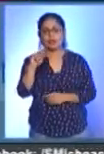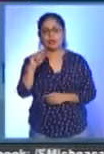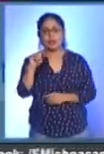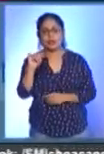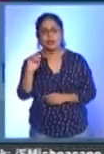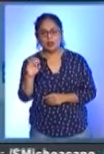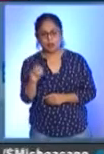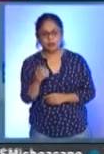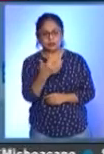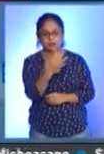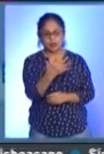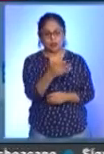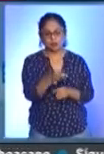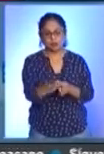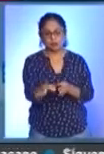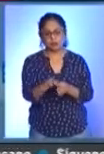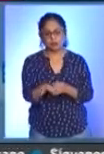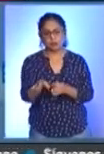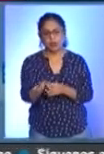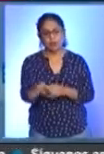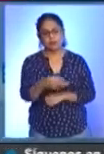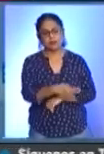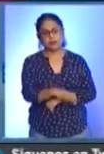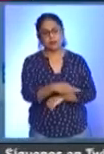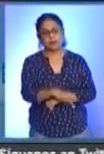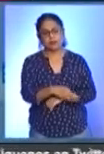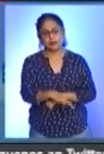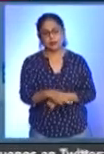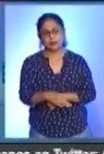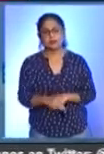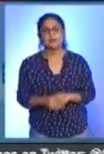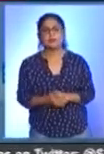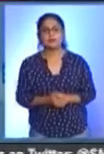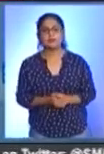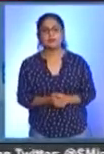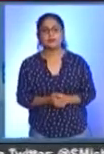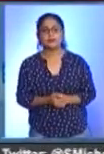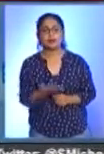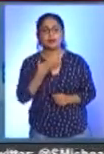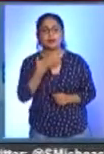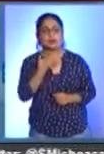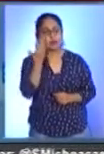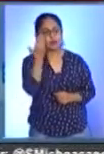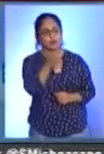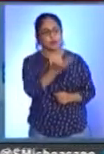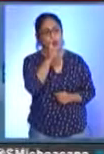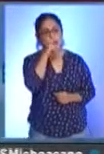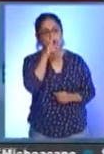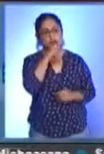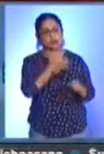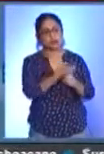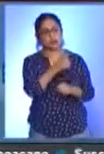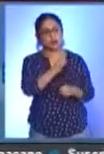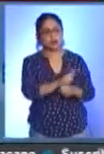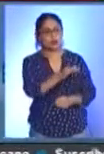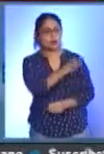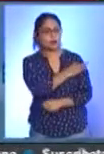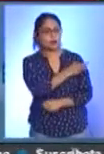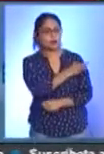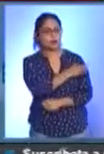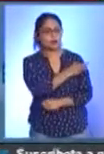las remesas pendientes para las tenencias. Están solicitadas al Consejo Estatal de Vacunación.